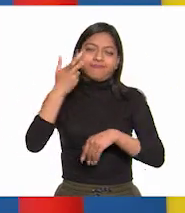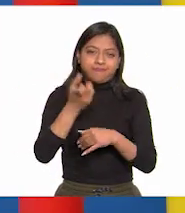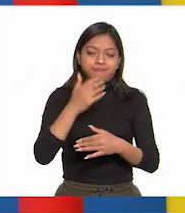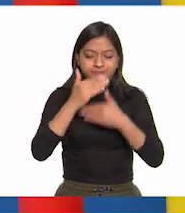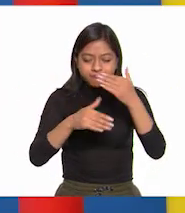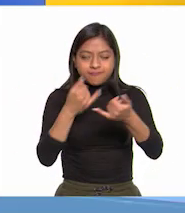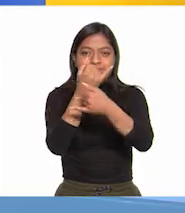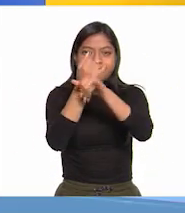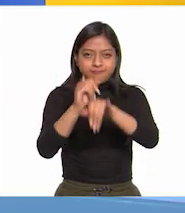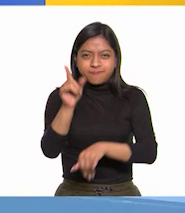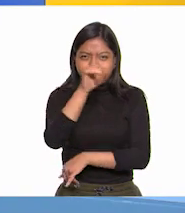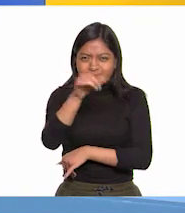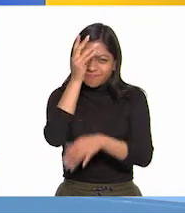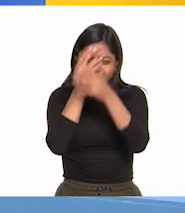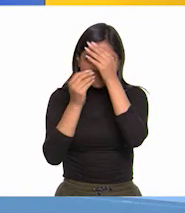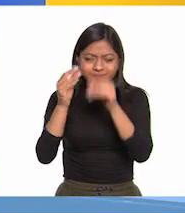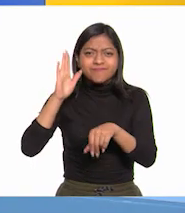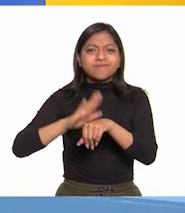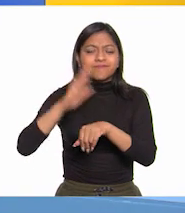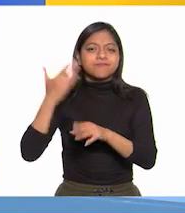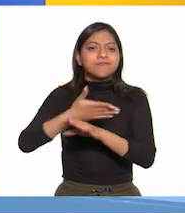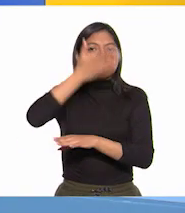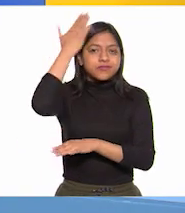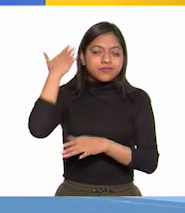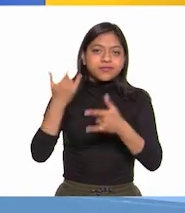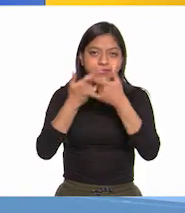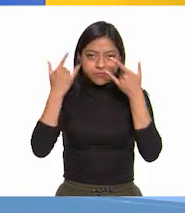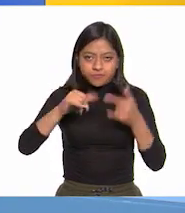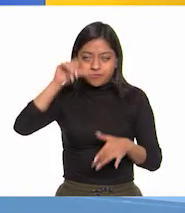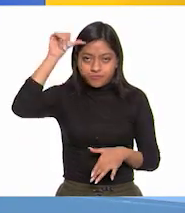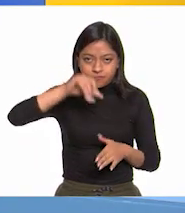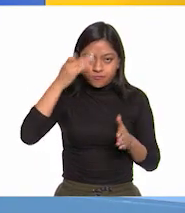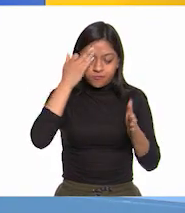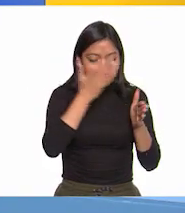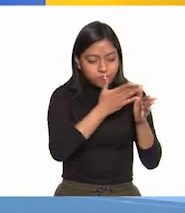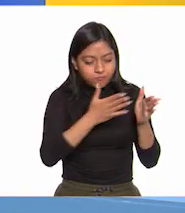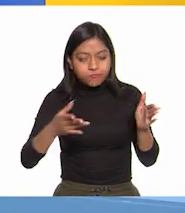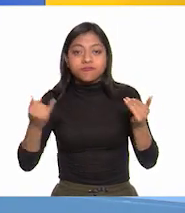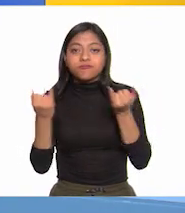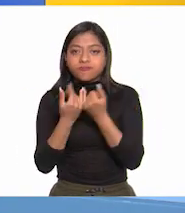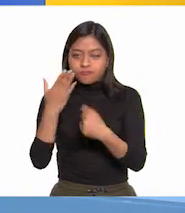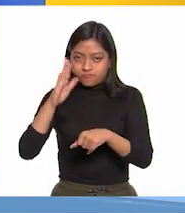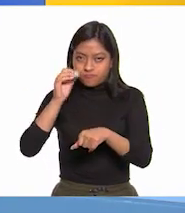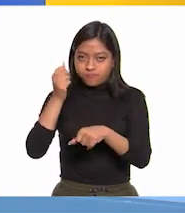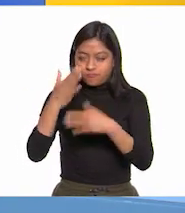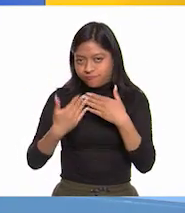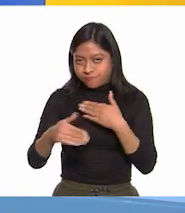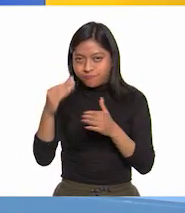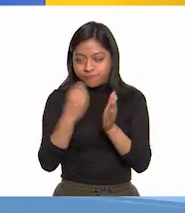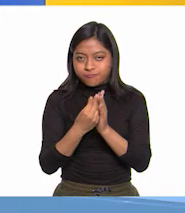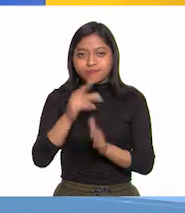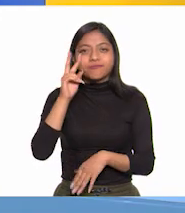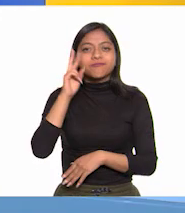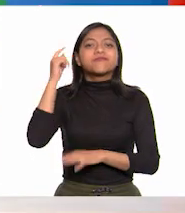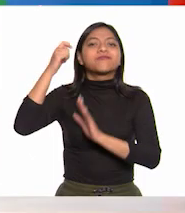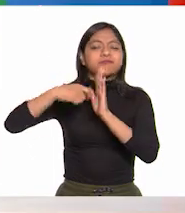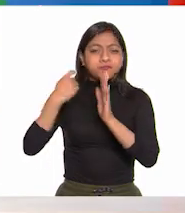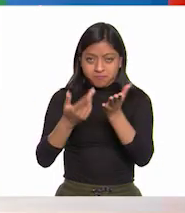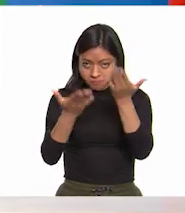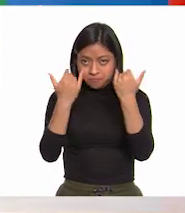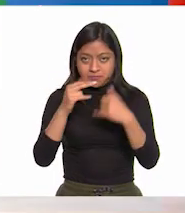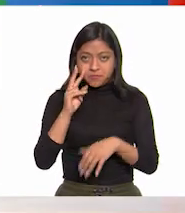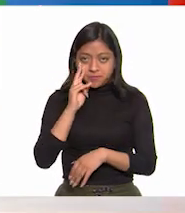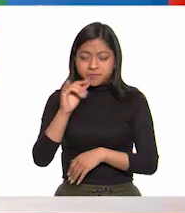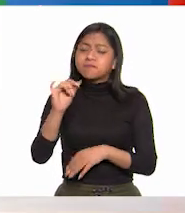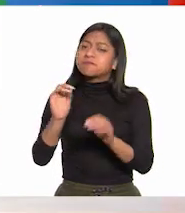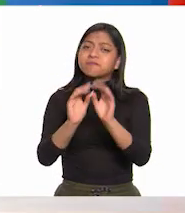si para conocer el contexto general del periodo que estudiaremos esta y las próximas clases vemos el siguiente vídeo? ¡Claro